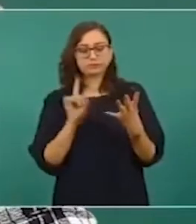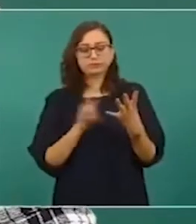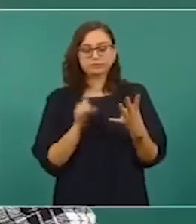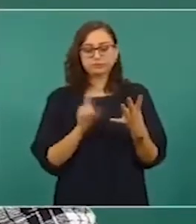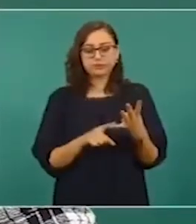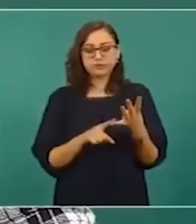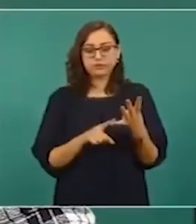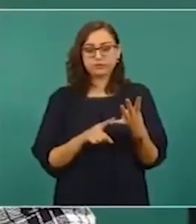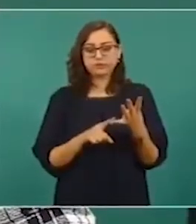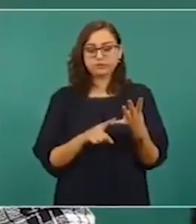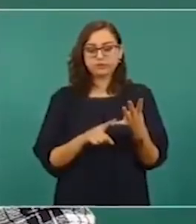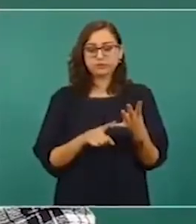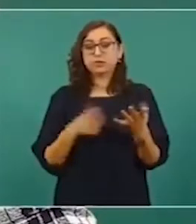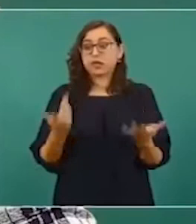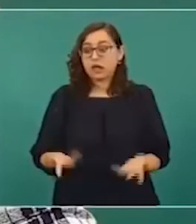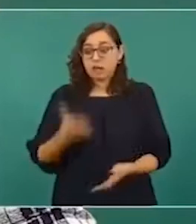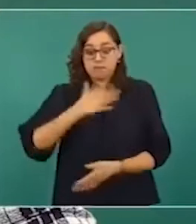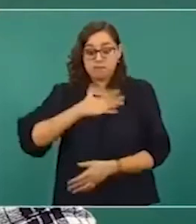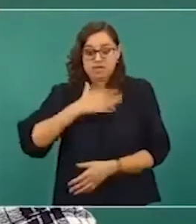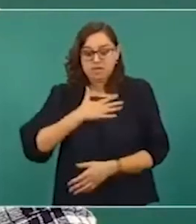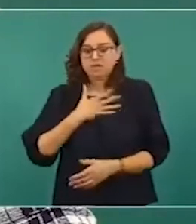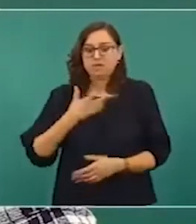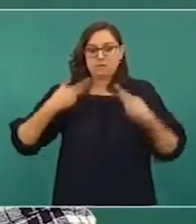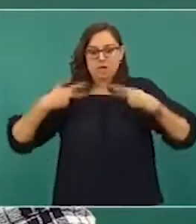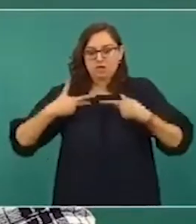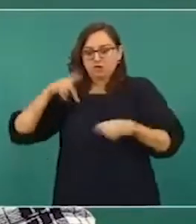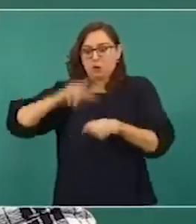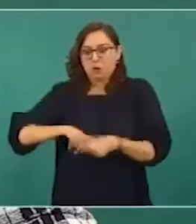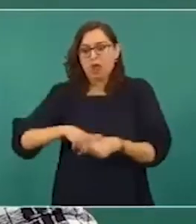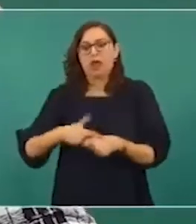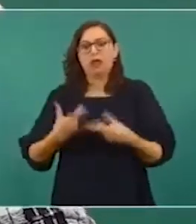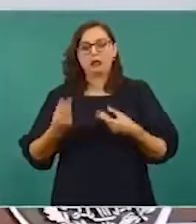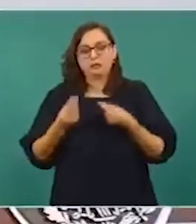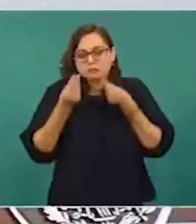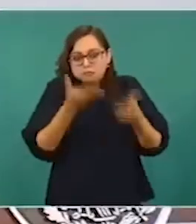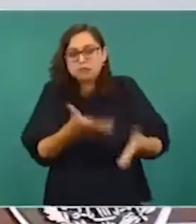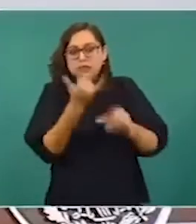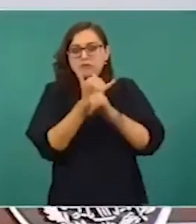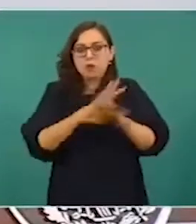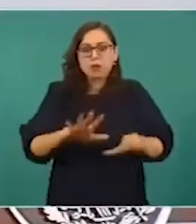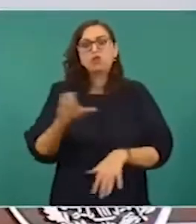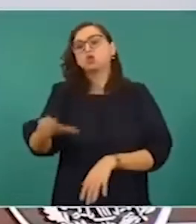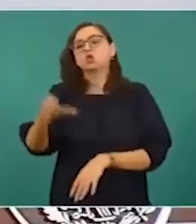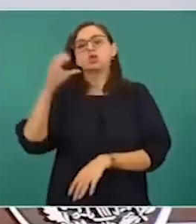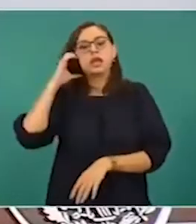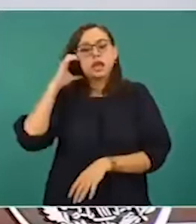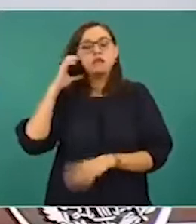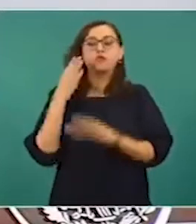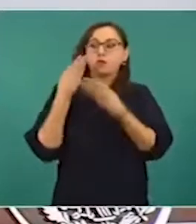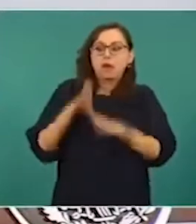no proporcionar datos personales, ni datos telefónicos, ni datos